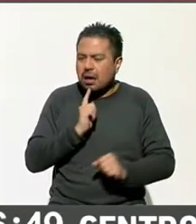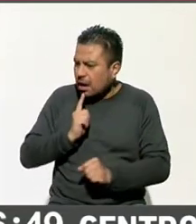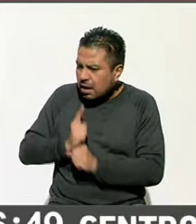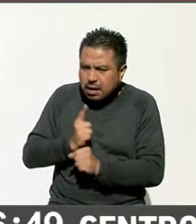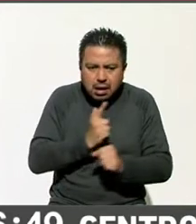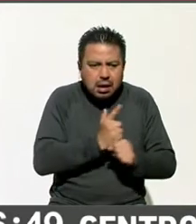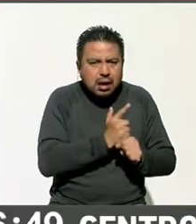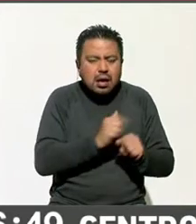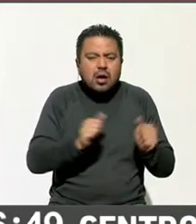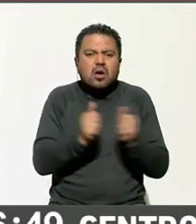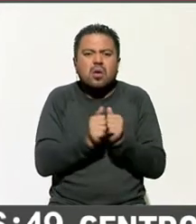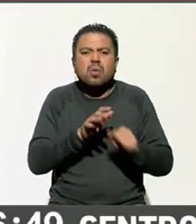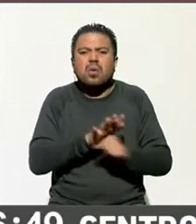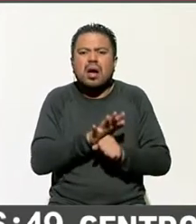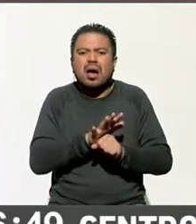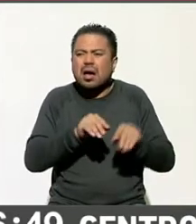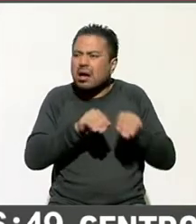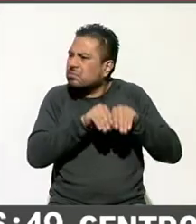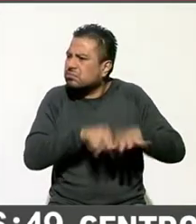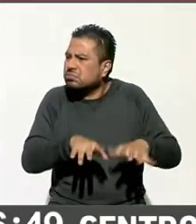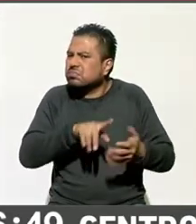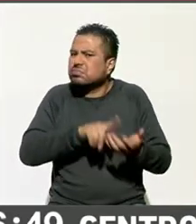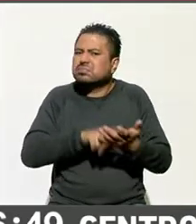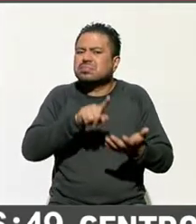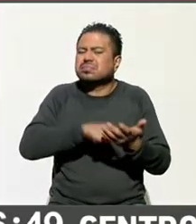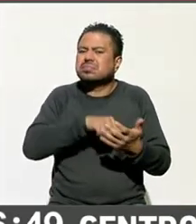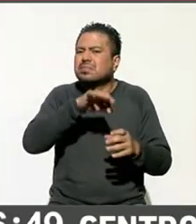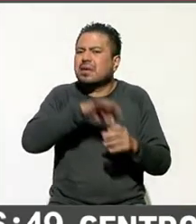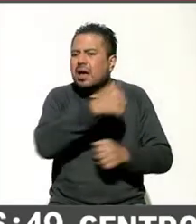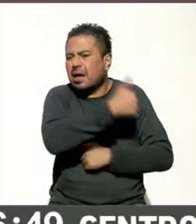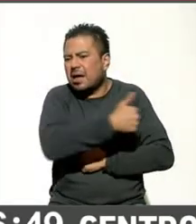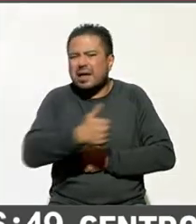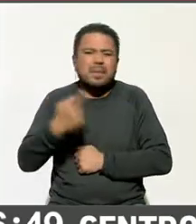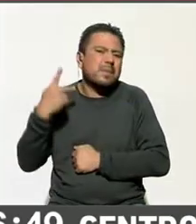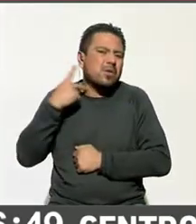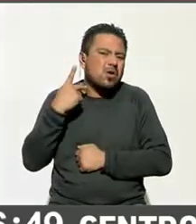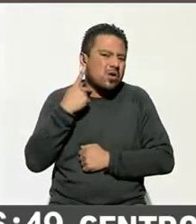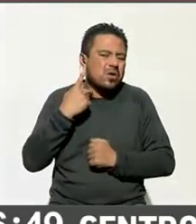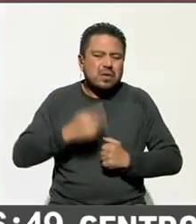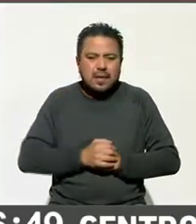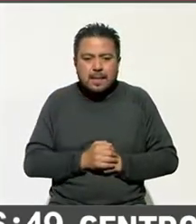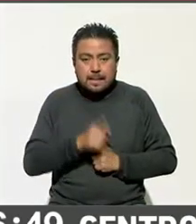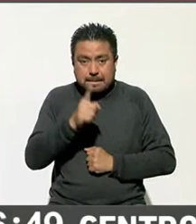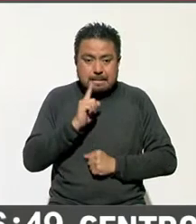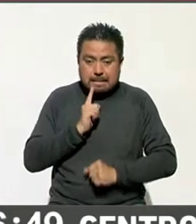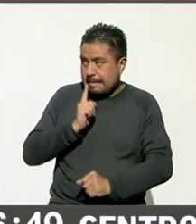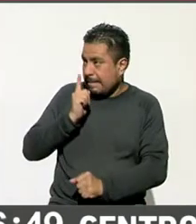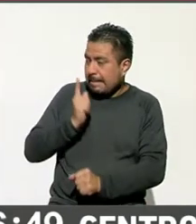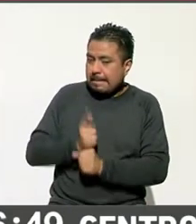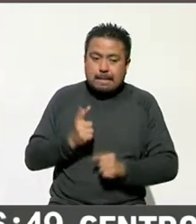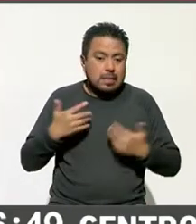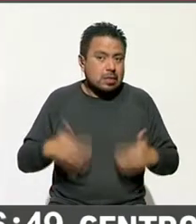en la cruzada por la elección de cada partido político? Verás que,